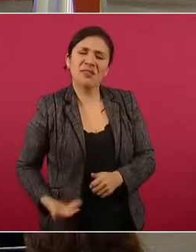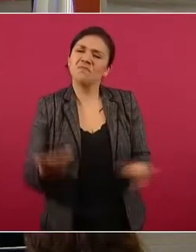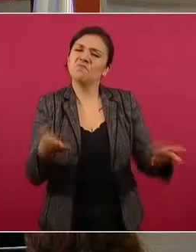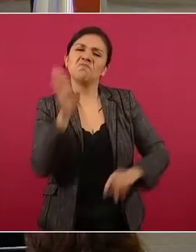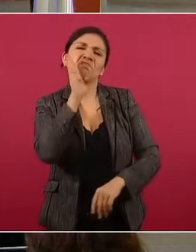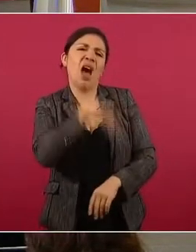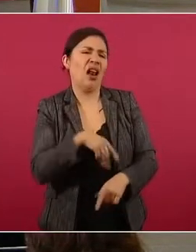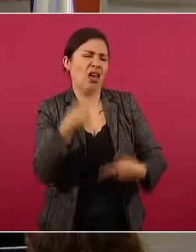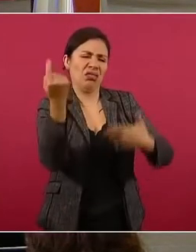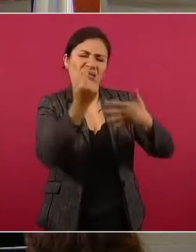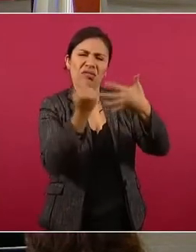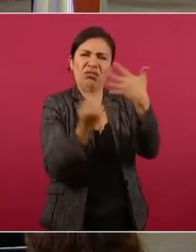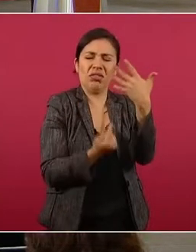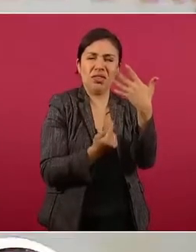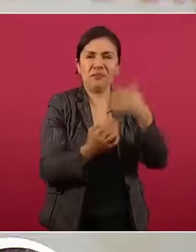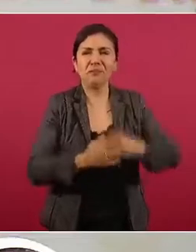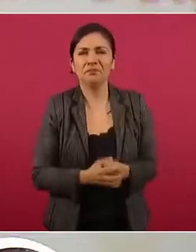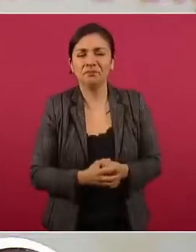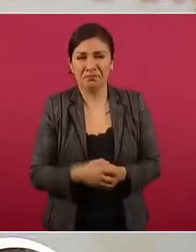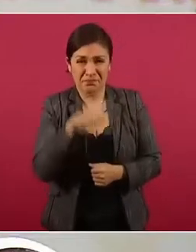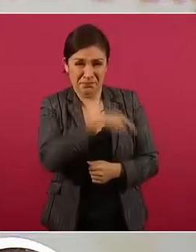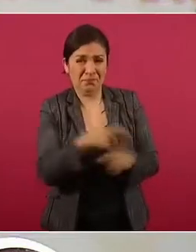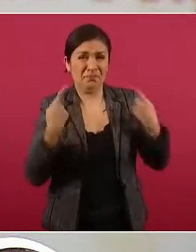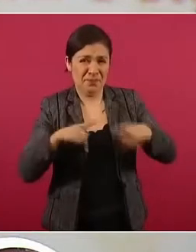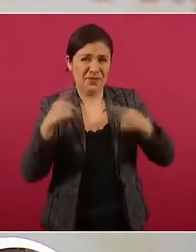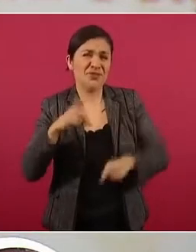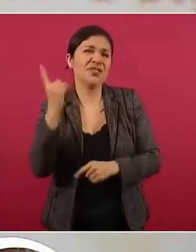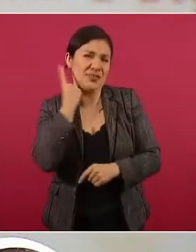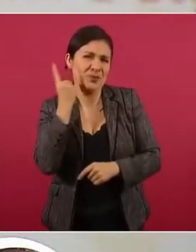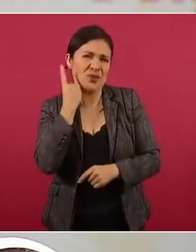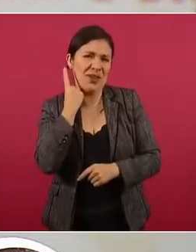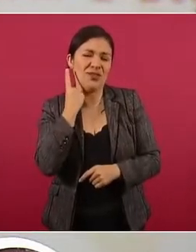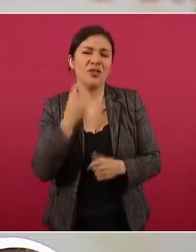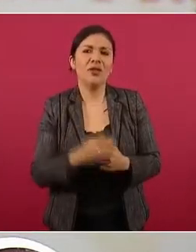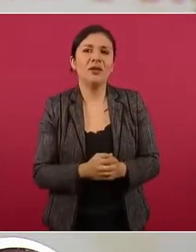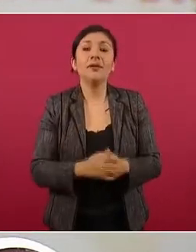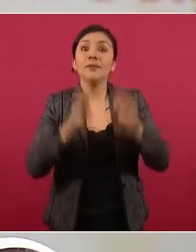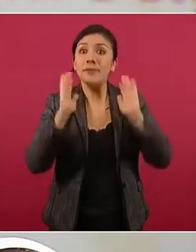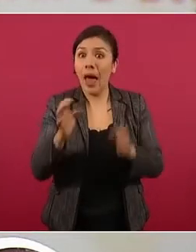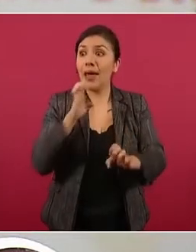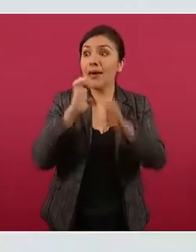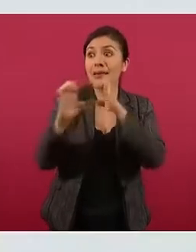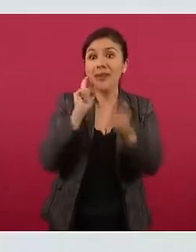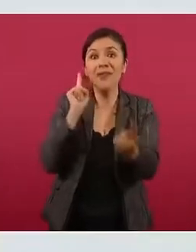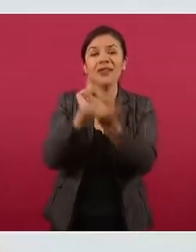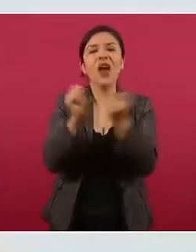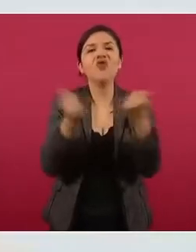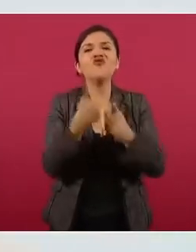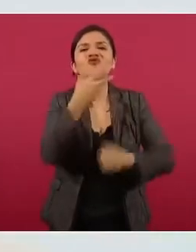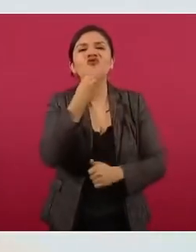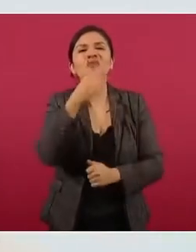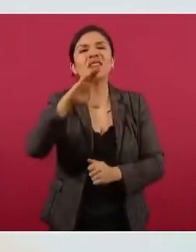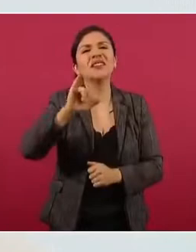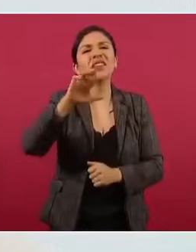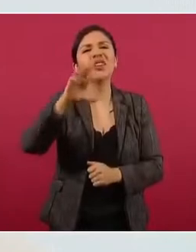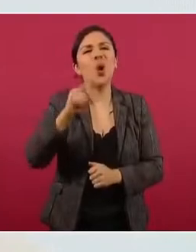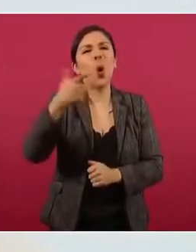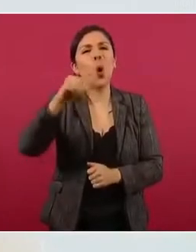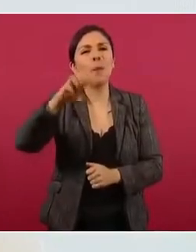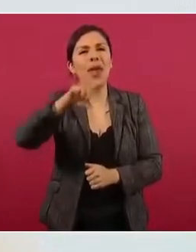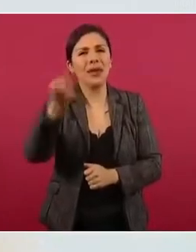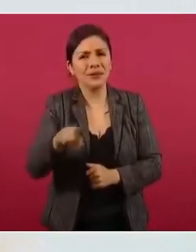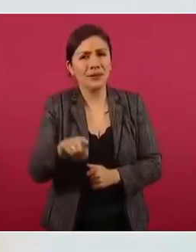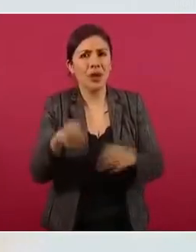República. El panista hasta fue entrevistado con Ciro Gómez Leiva e